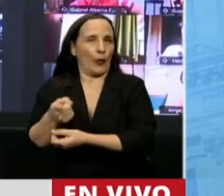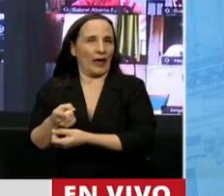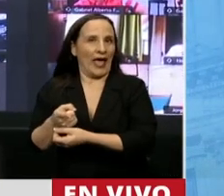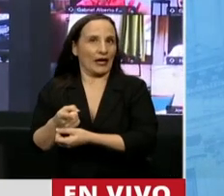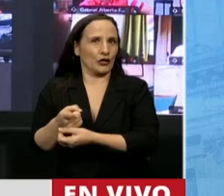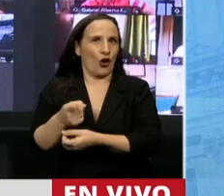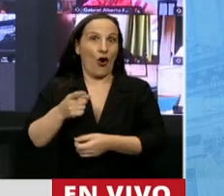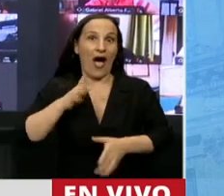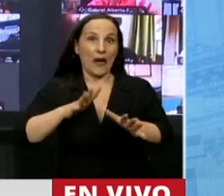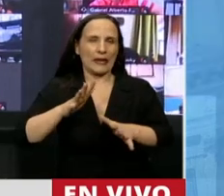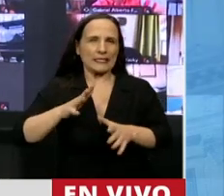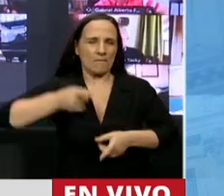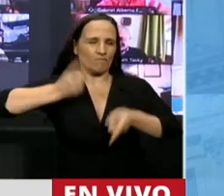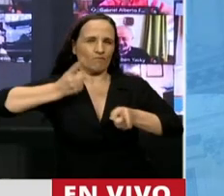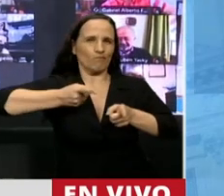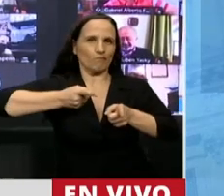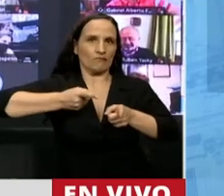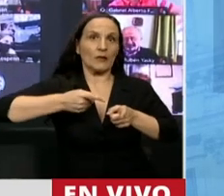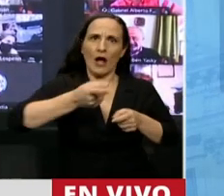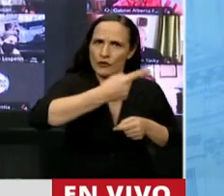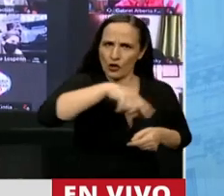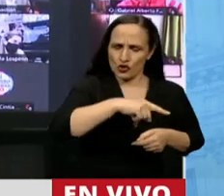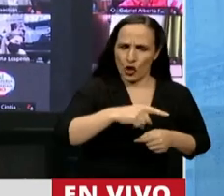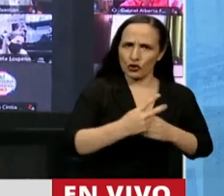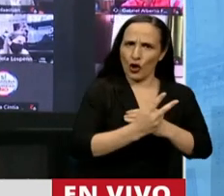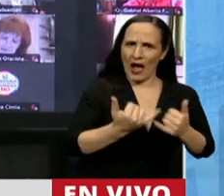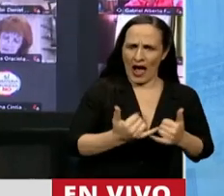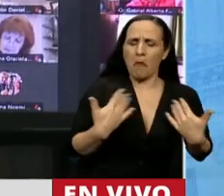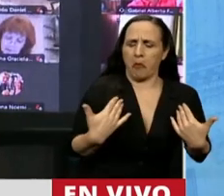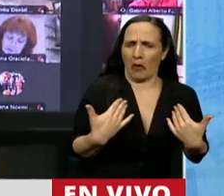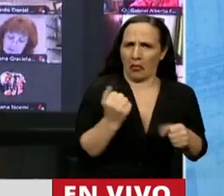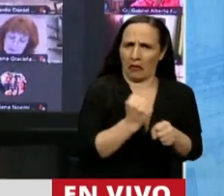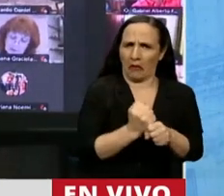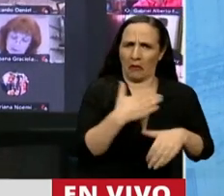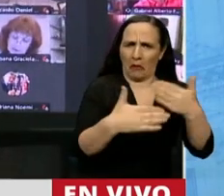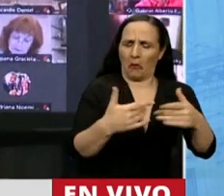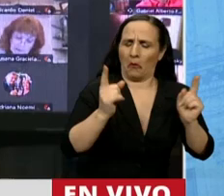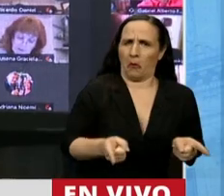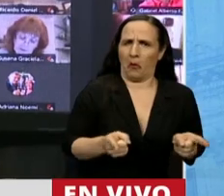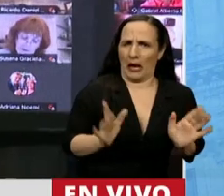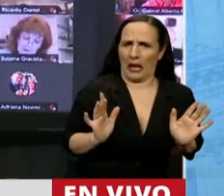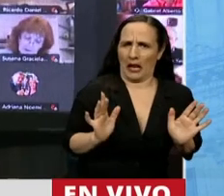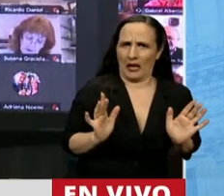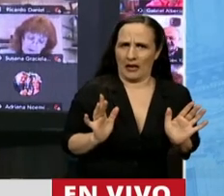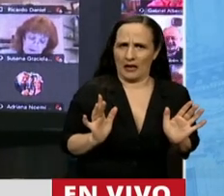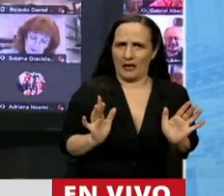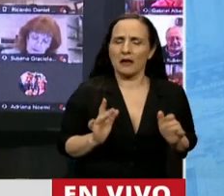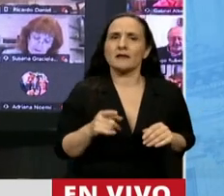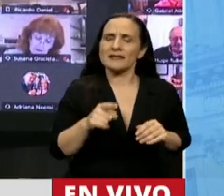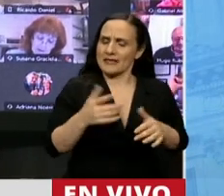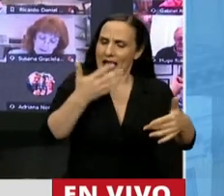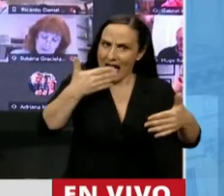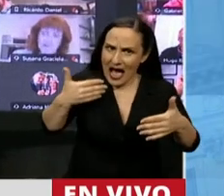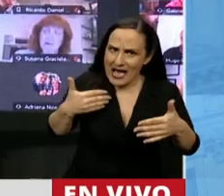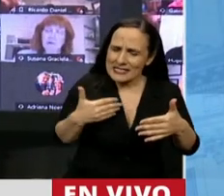autoritarios, no nos impidan ejercer nuestro rol y nuestra representación. Y desde hace tiempo estamos